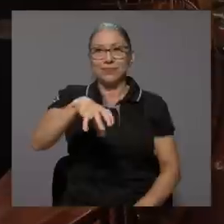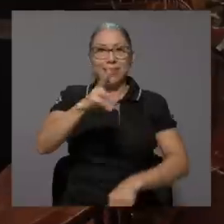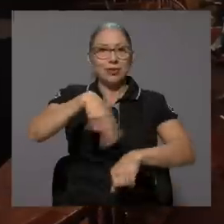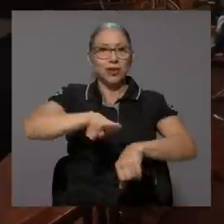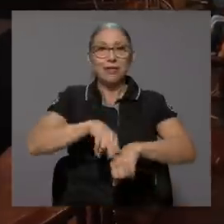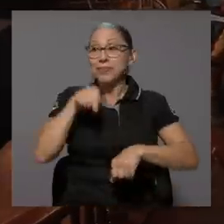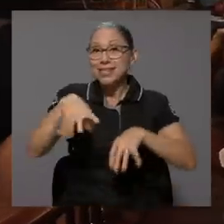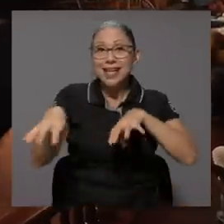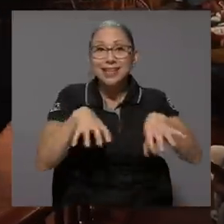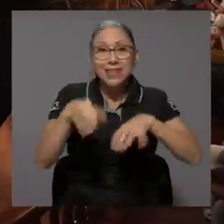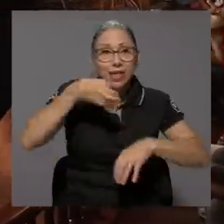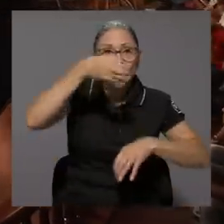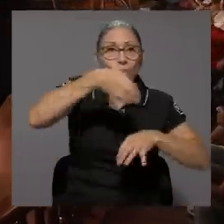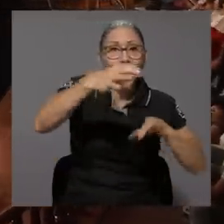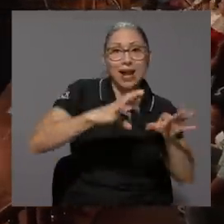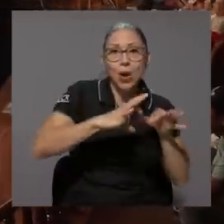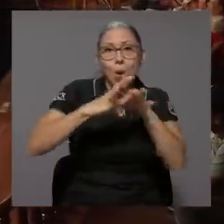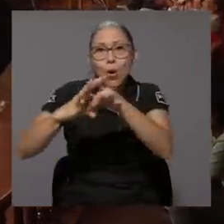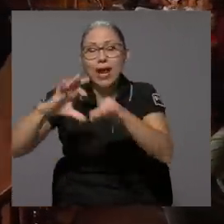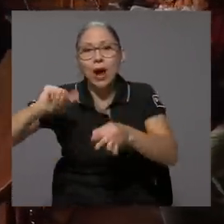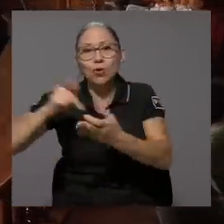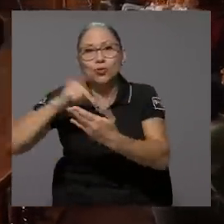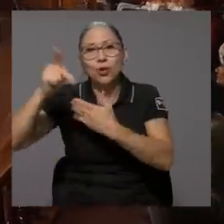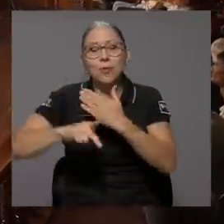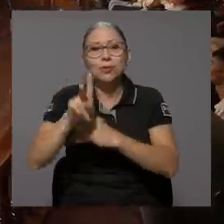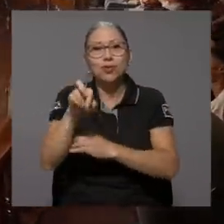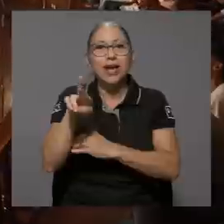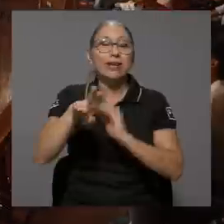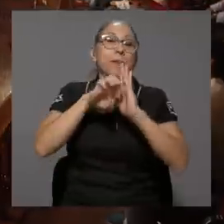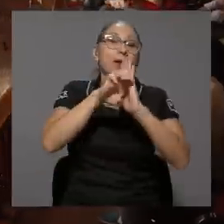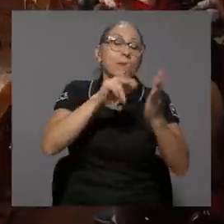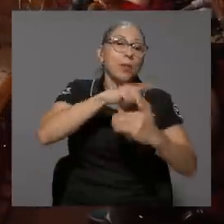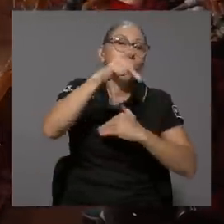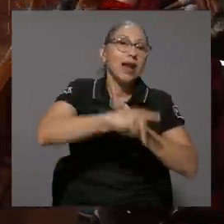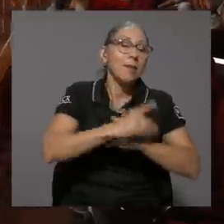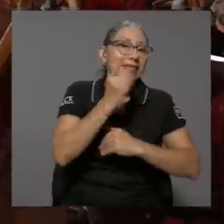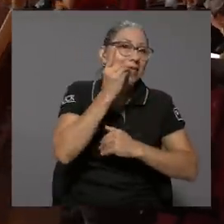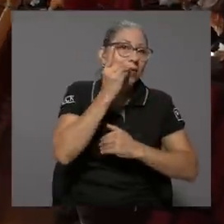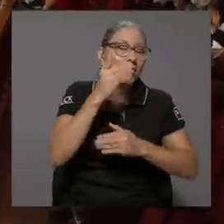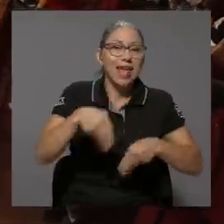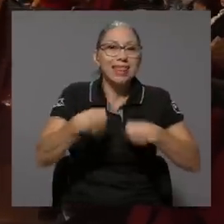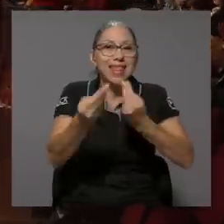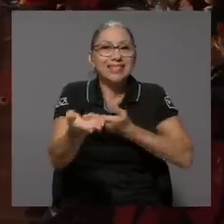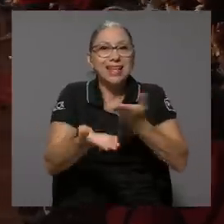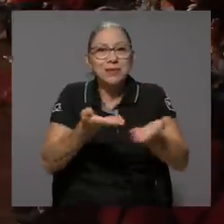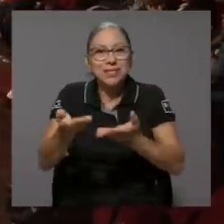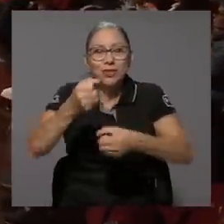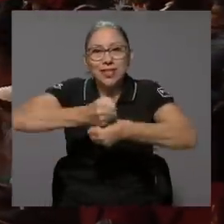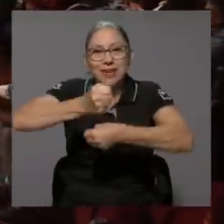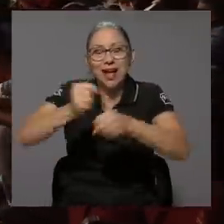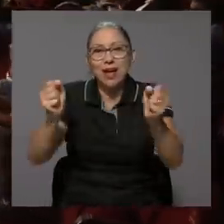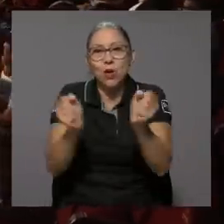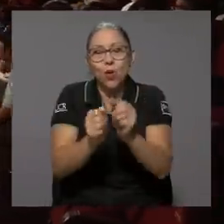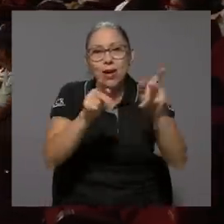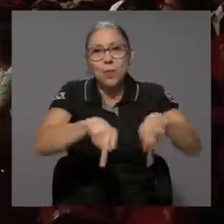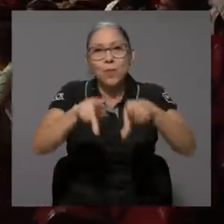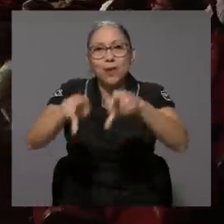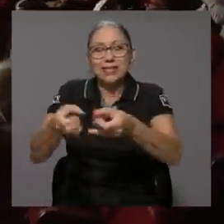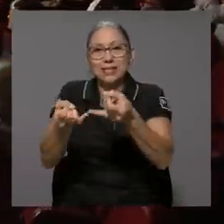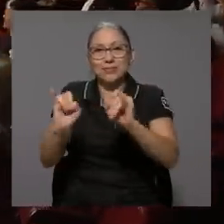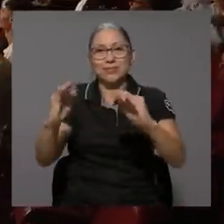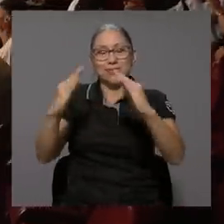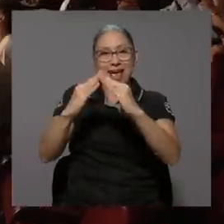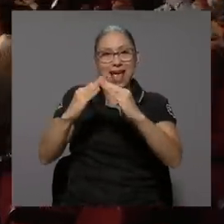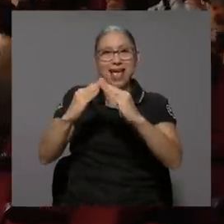Esta actividad cultural se une a otros programas de la UCR, como el de odontología, que dan servicios y trabajan junto a la